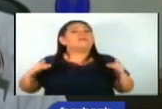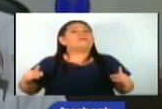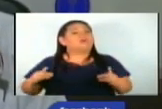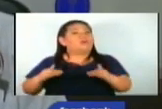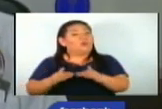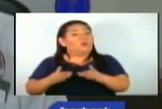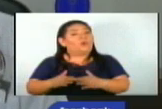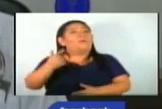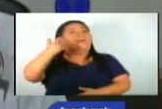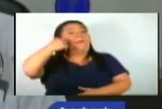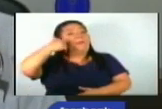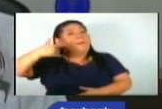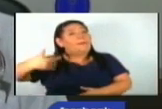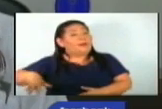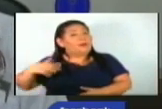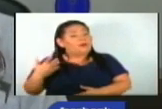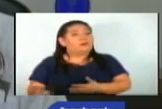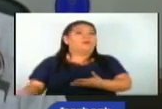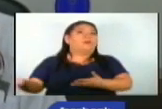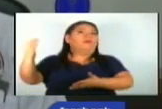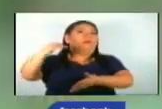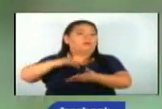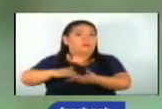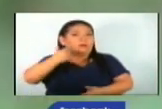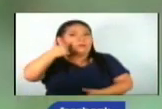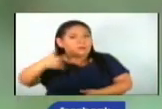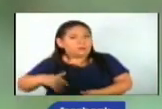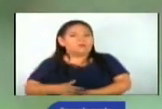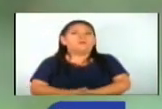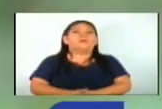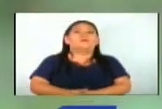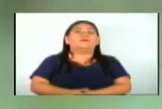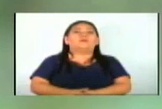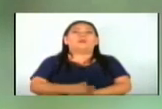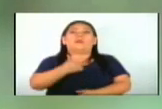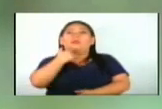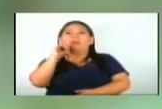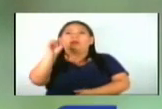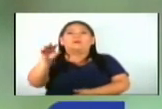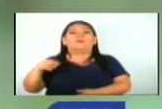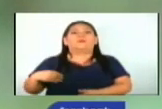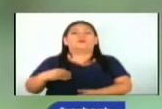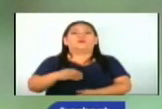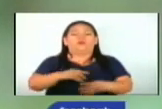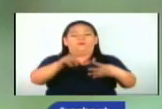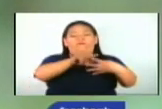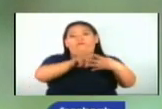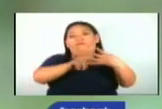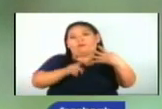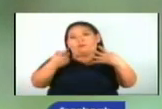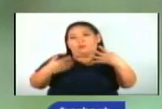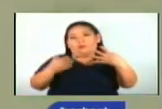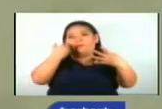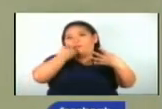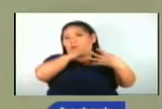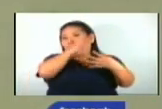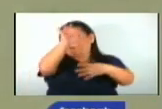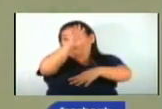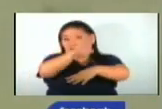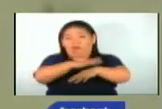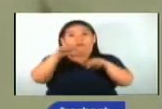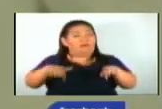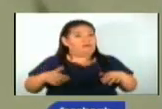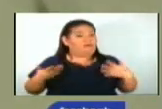mayor riesgo de desarrollar un dengue grave. Especialistas mencionan que los cuatro tipos de dengue ya se encuentran circulando,